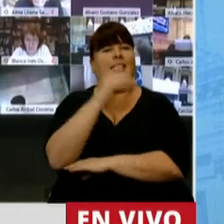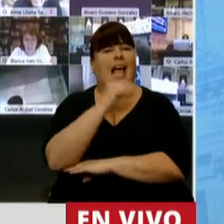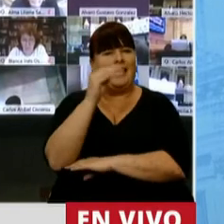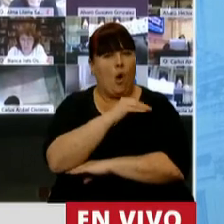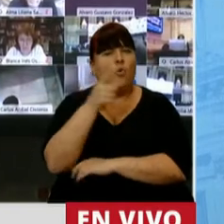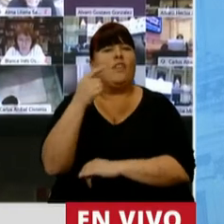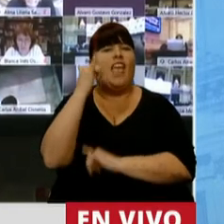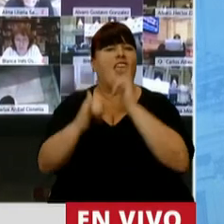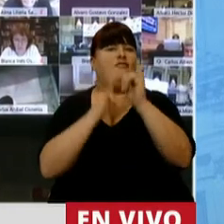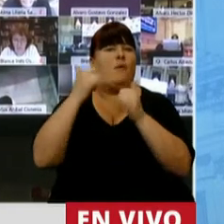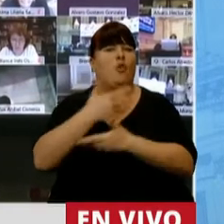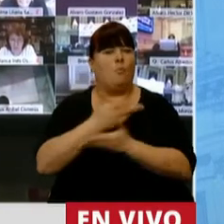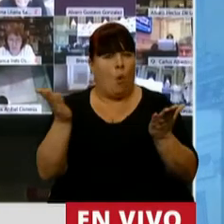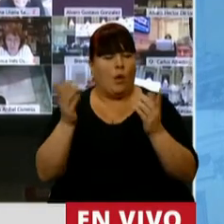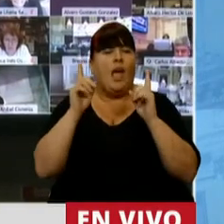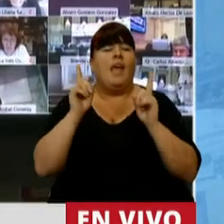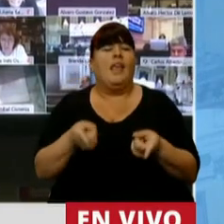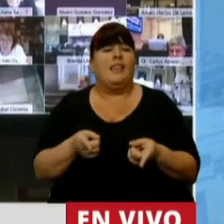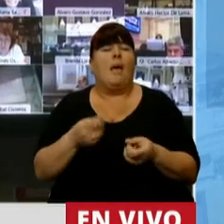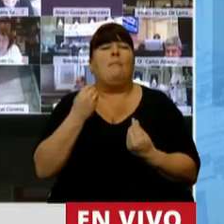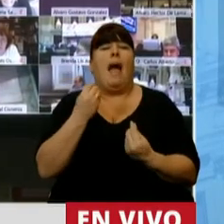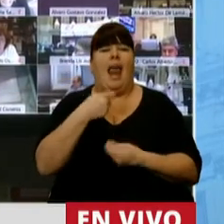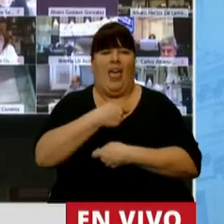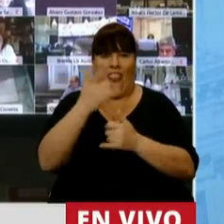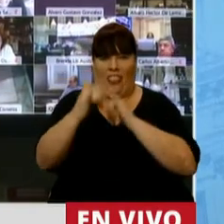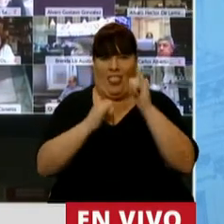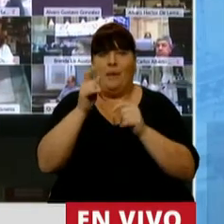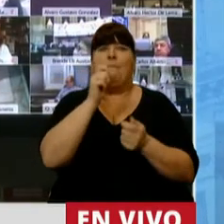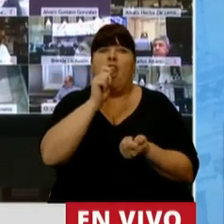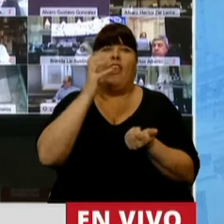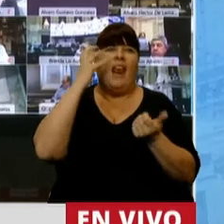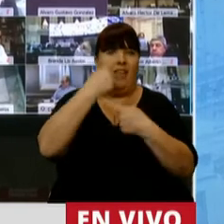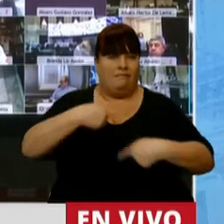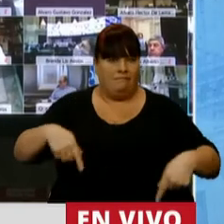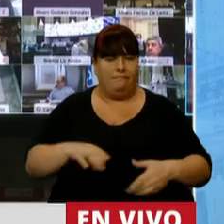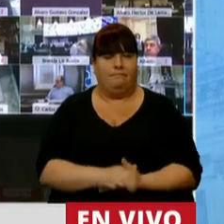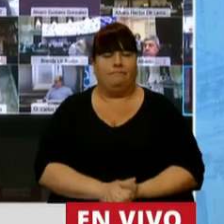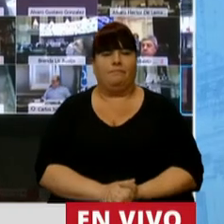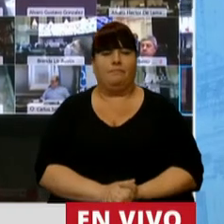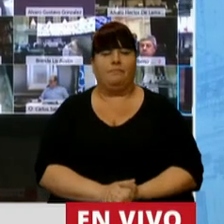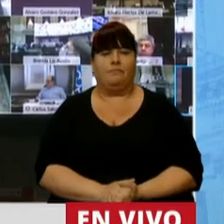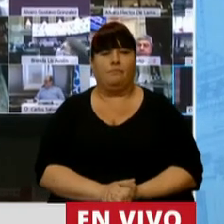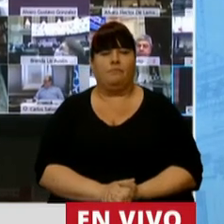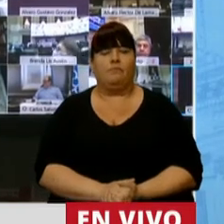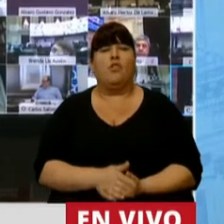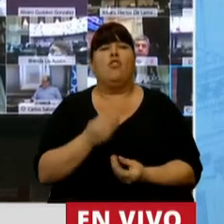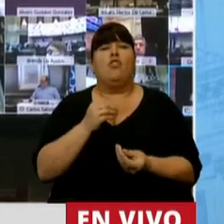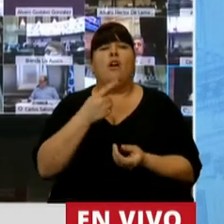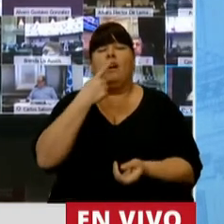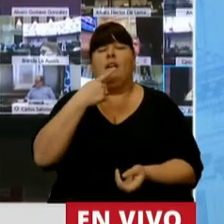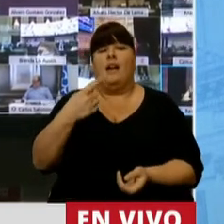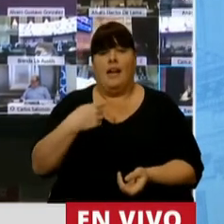Cruz con la información pública y con la posibilidad de acceder a los medios de comunicación. Y como respuesta,